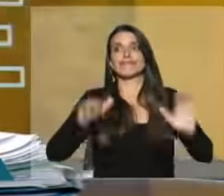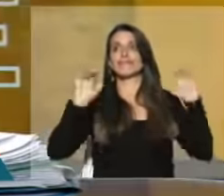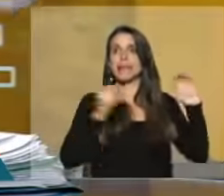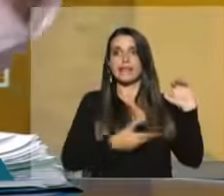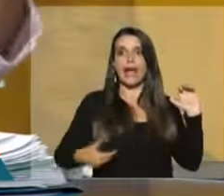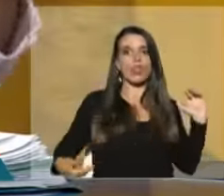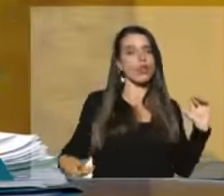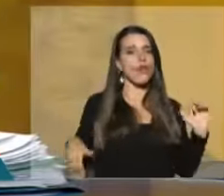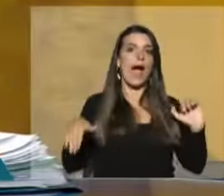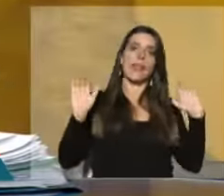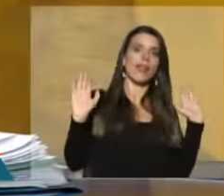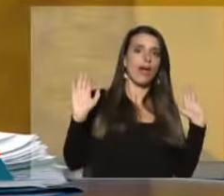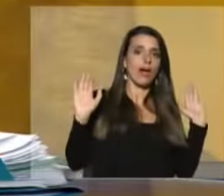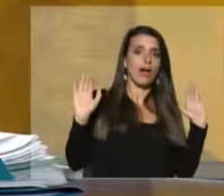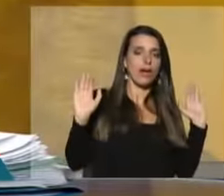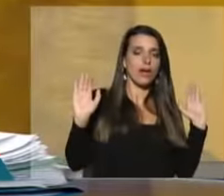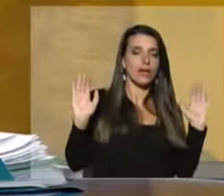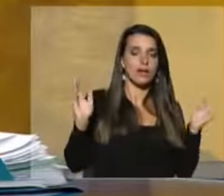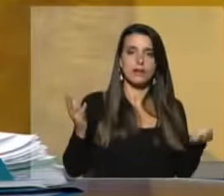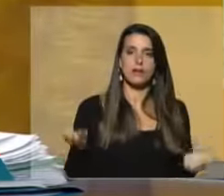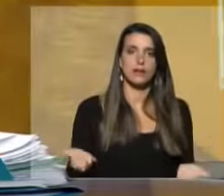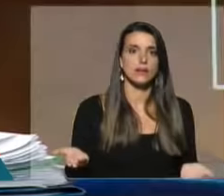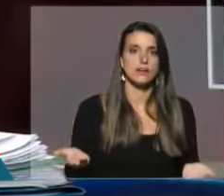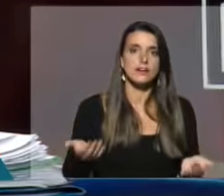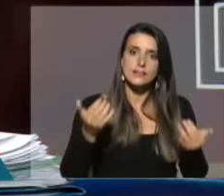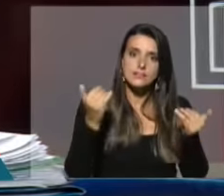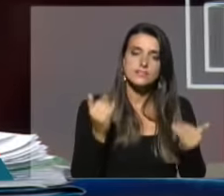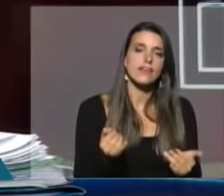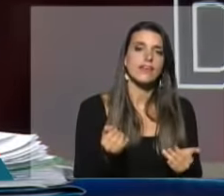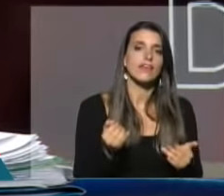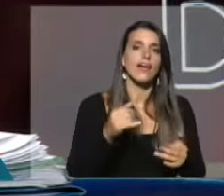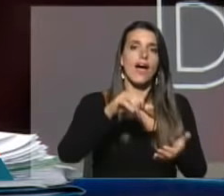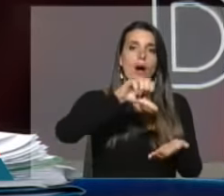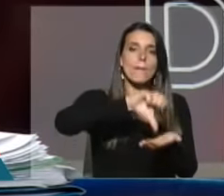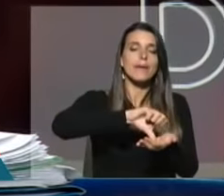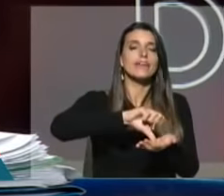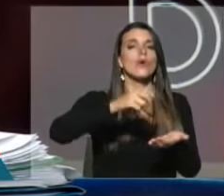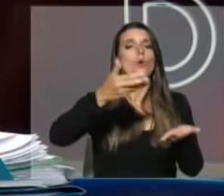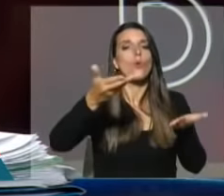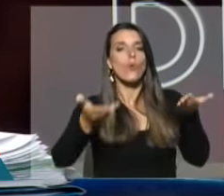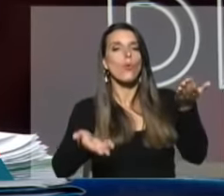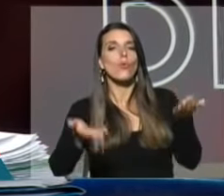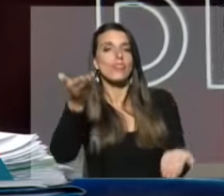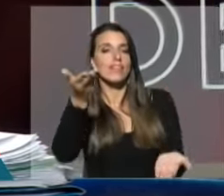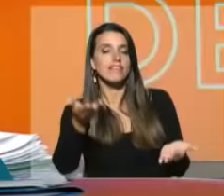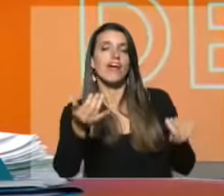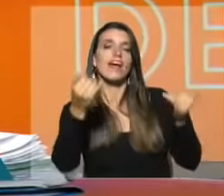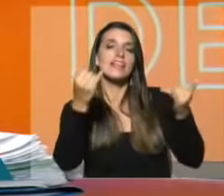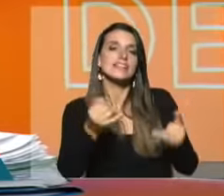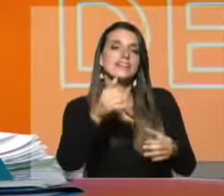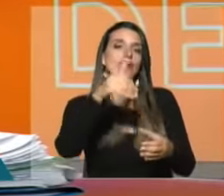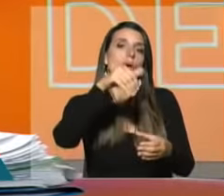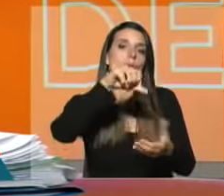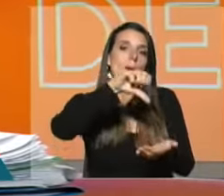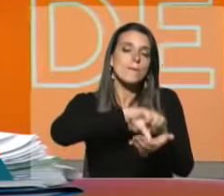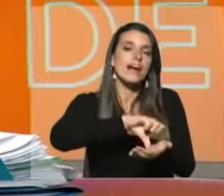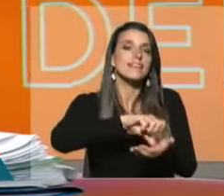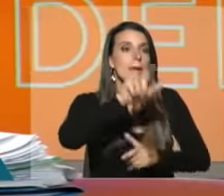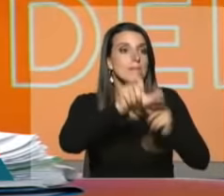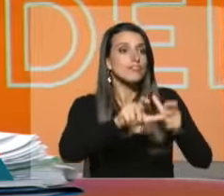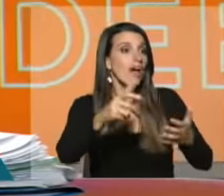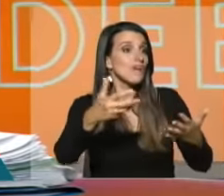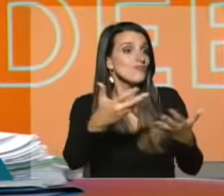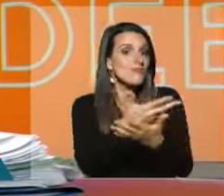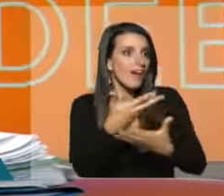aquí no estoy yo. Sí a un país con justicia sí a un país que atiende al más débil